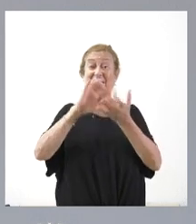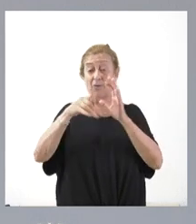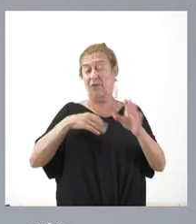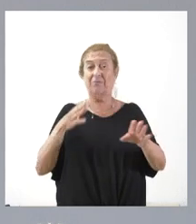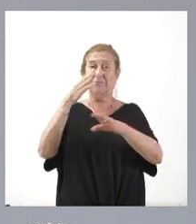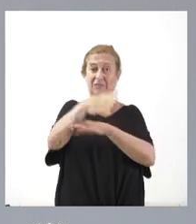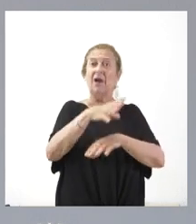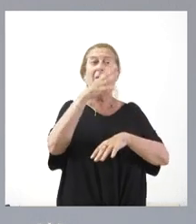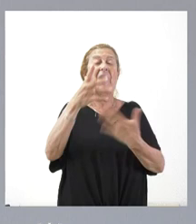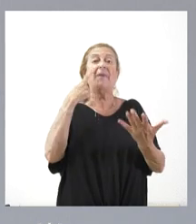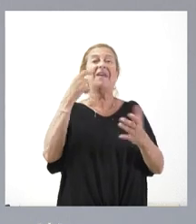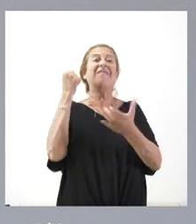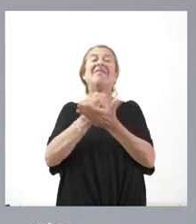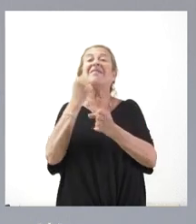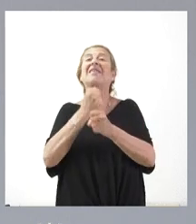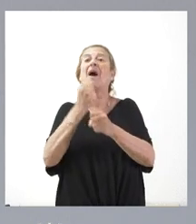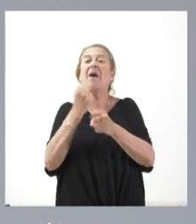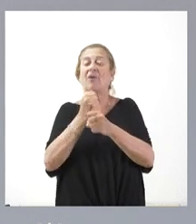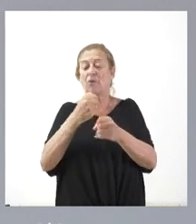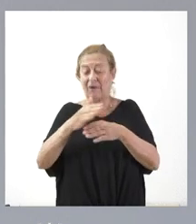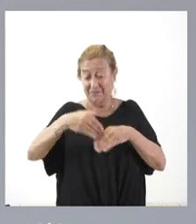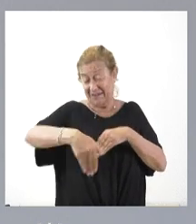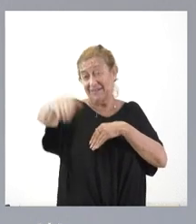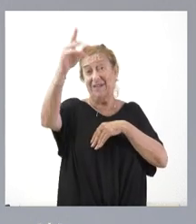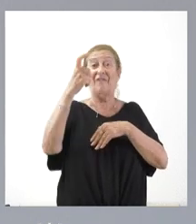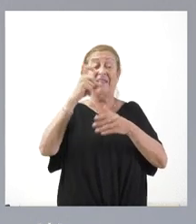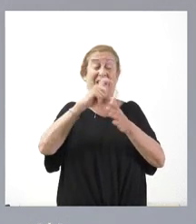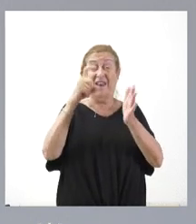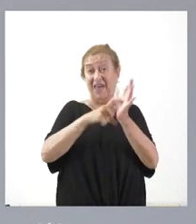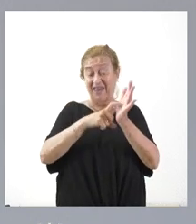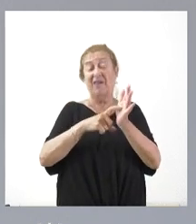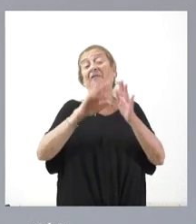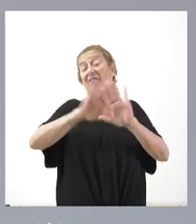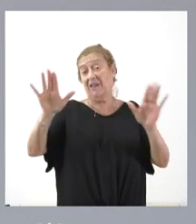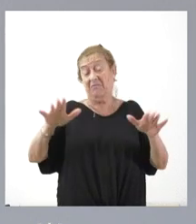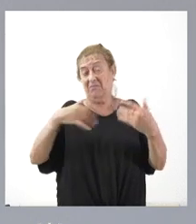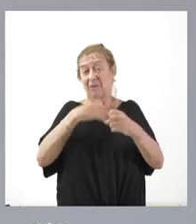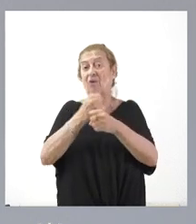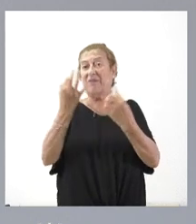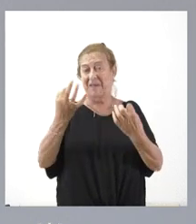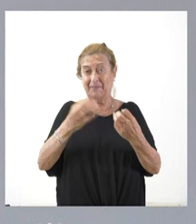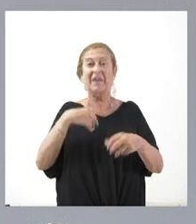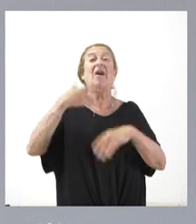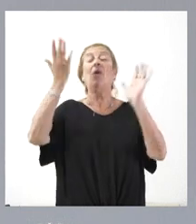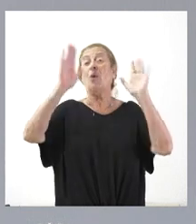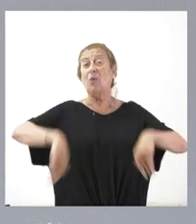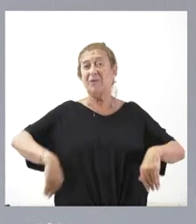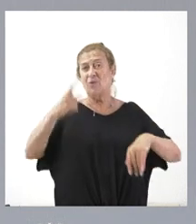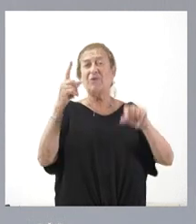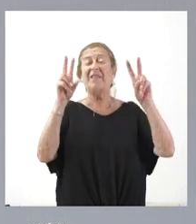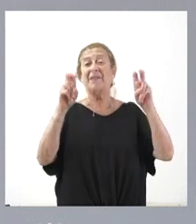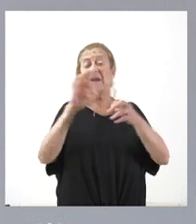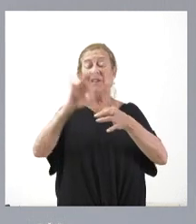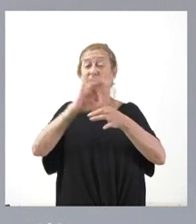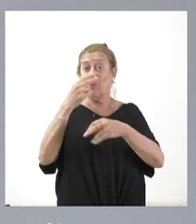para plantear cuál es el trabajo para lo que resta de legislatura. Y, por último, una cuestión de servicio